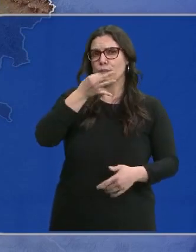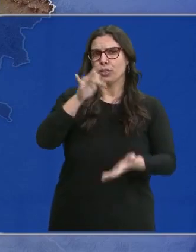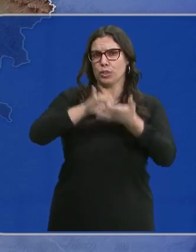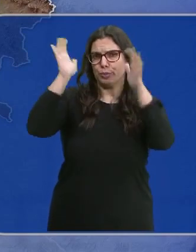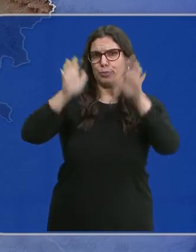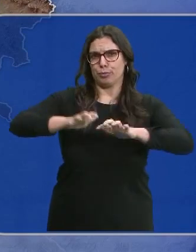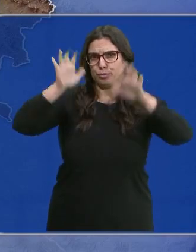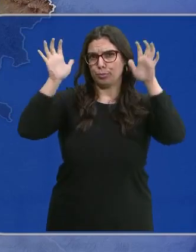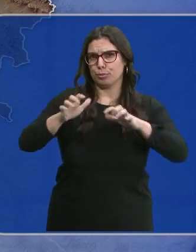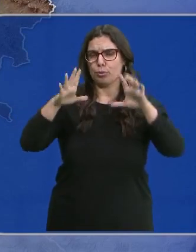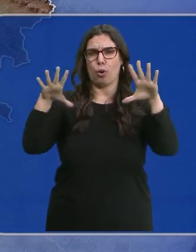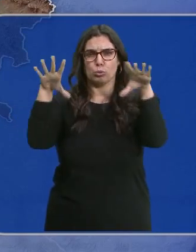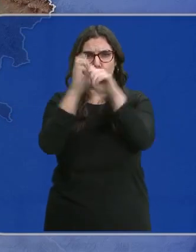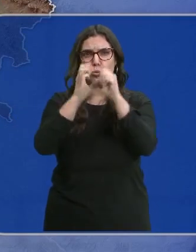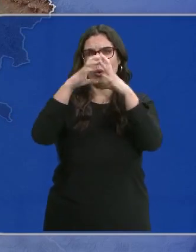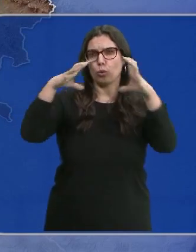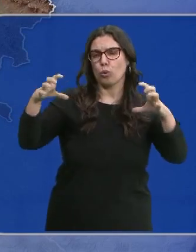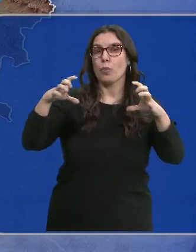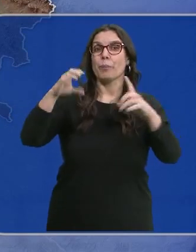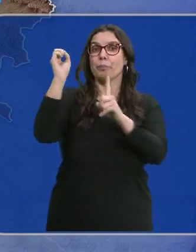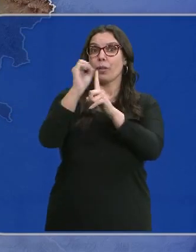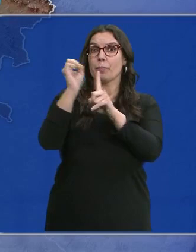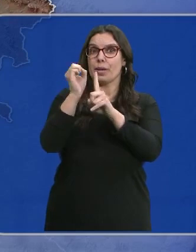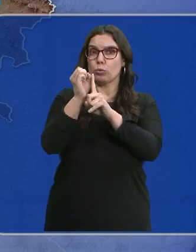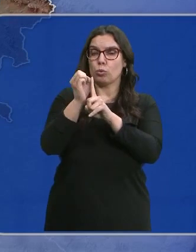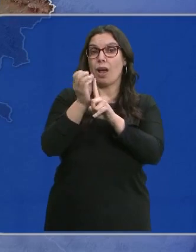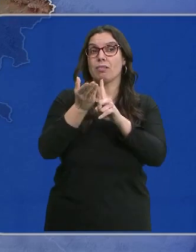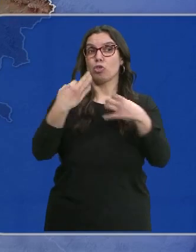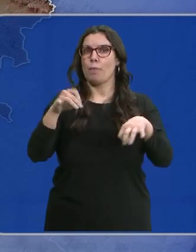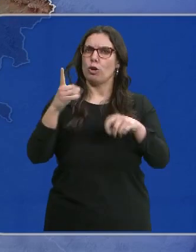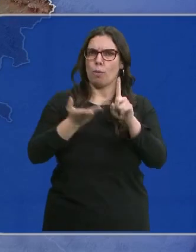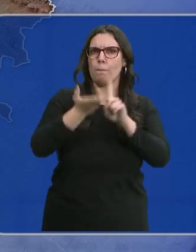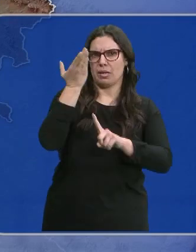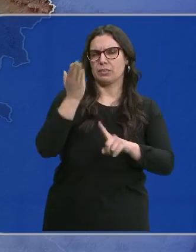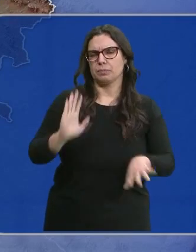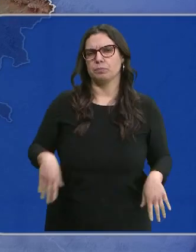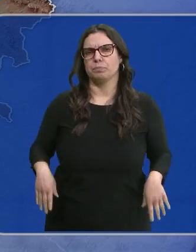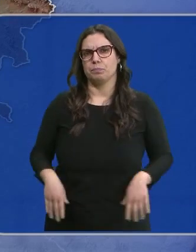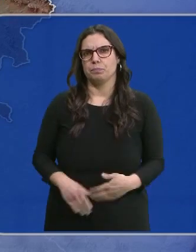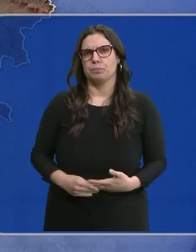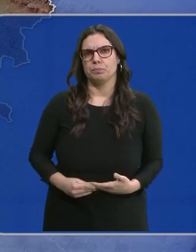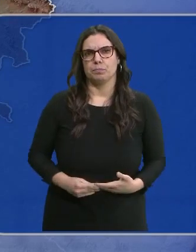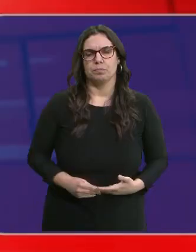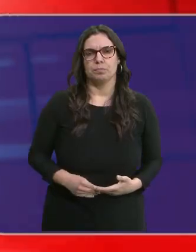agua en Castilla y León. Jornada nubosa con temperaturas que seguirán siendo más altas de lo normal para esta época del año.